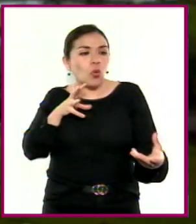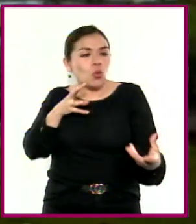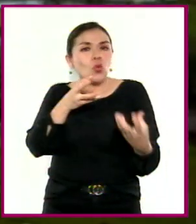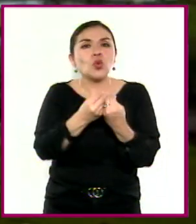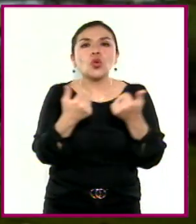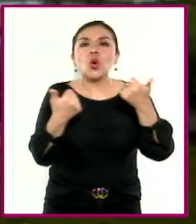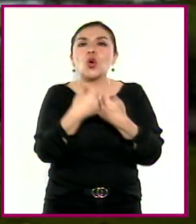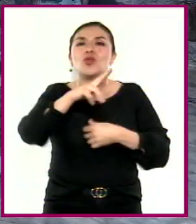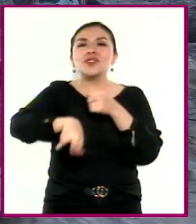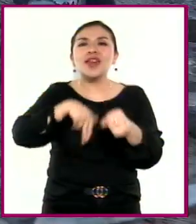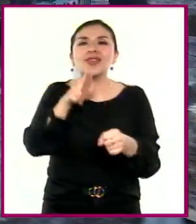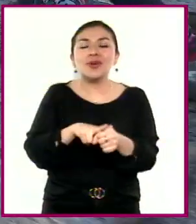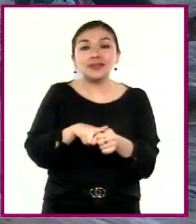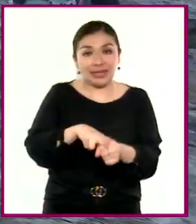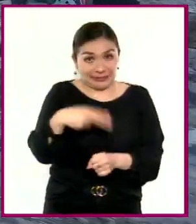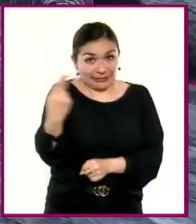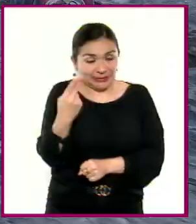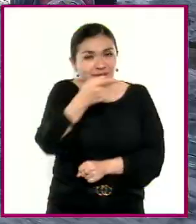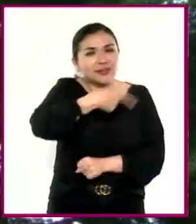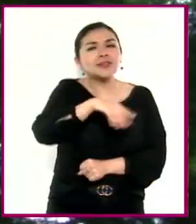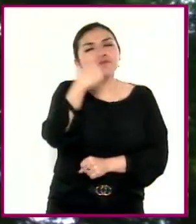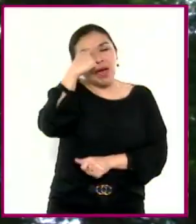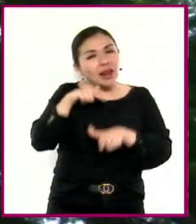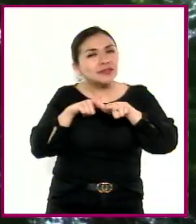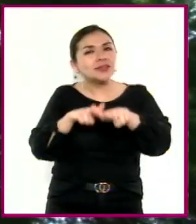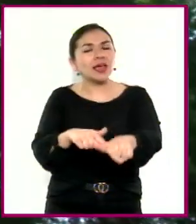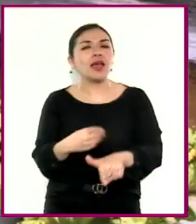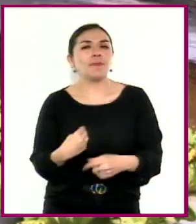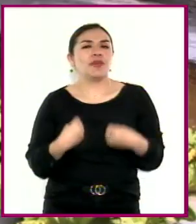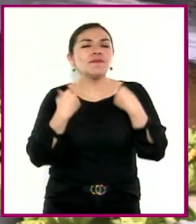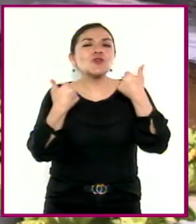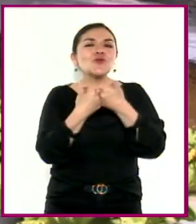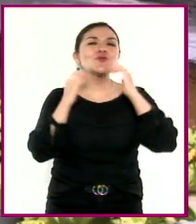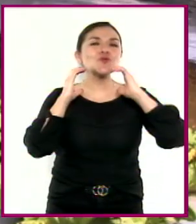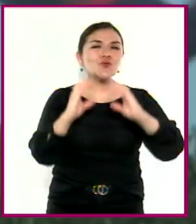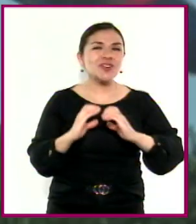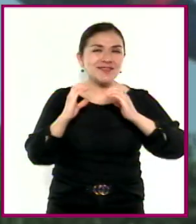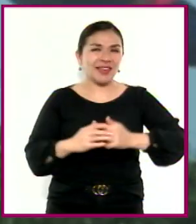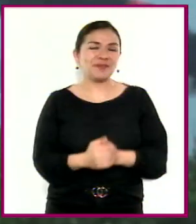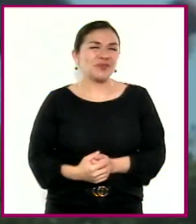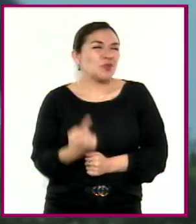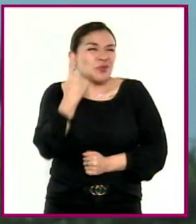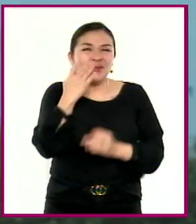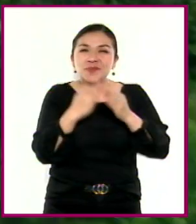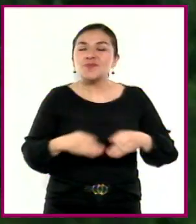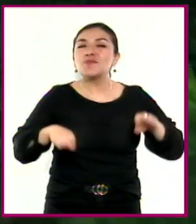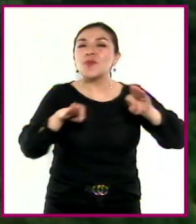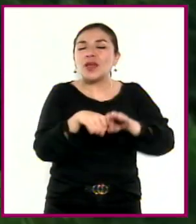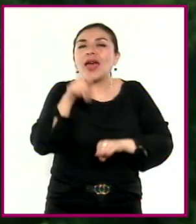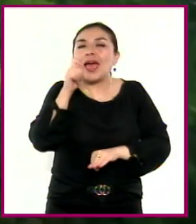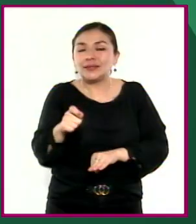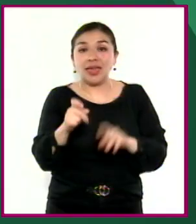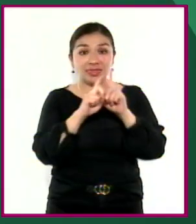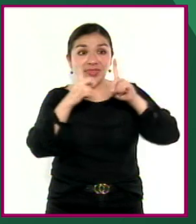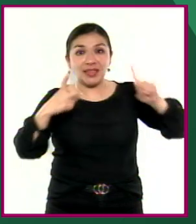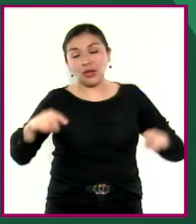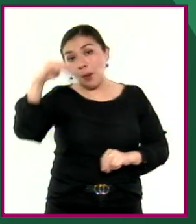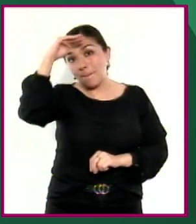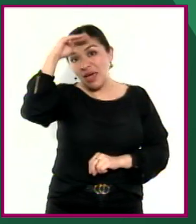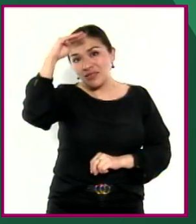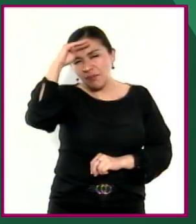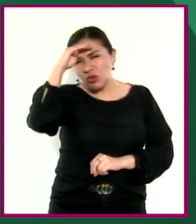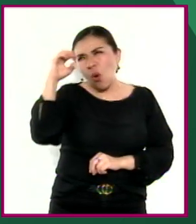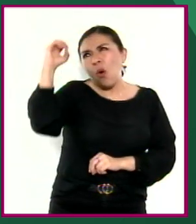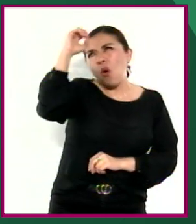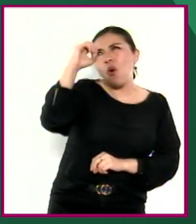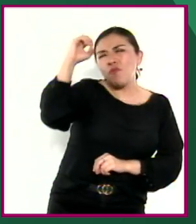parte de la naturaleza y que se comprometan en su conservación y cuidado. Un aspecto fundamental del campo es el desarrollo